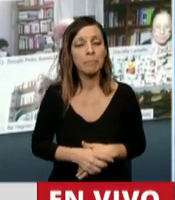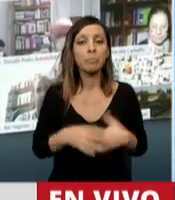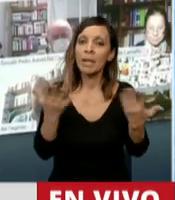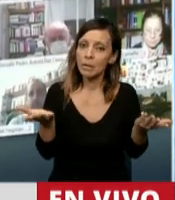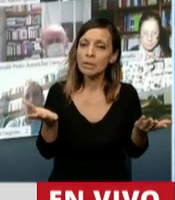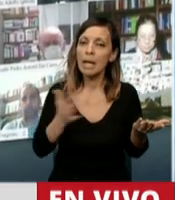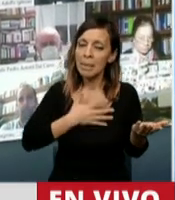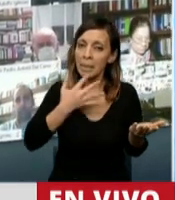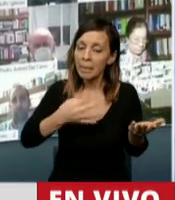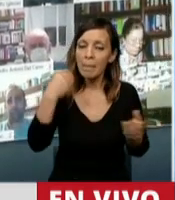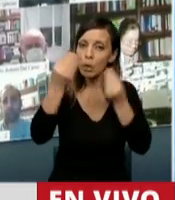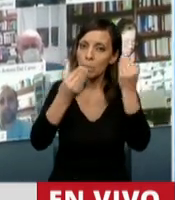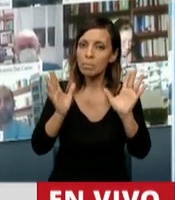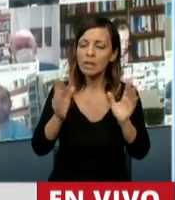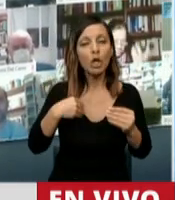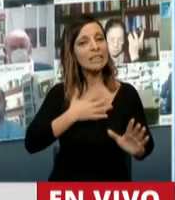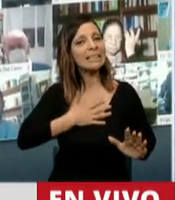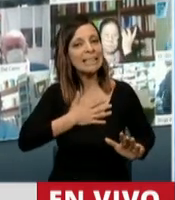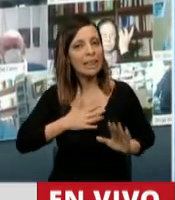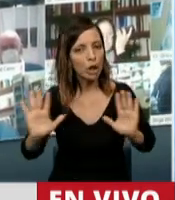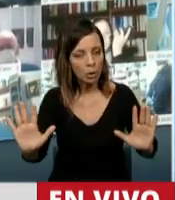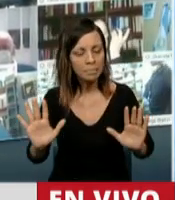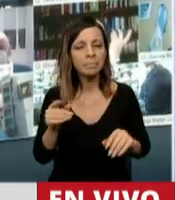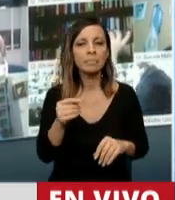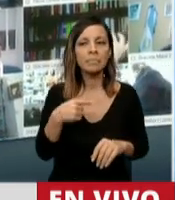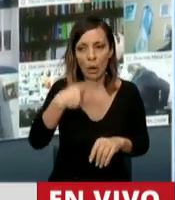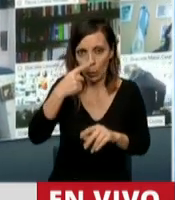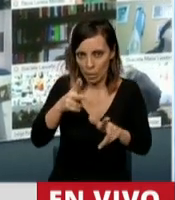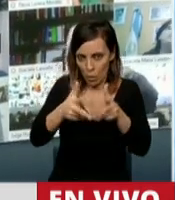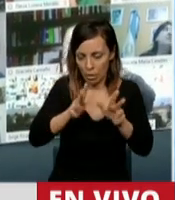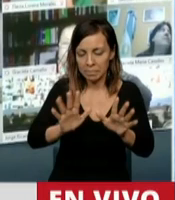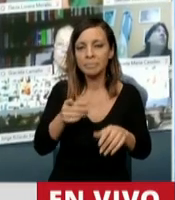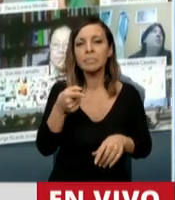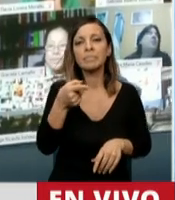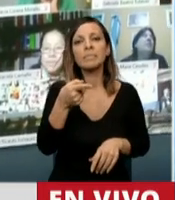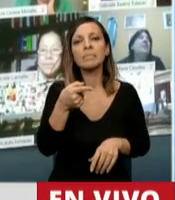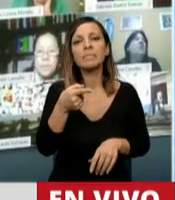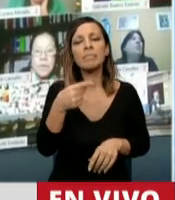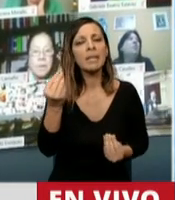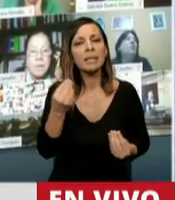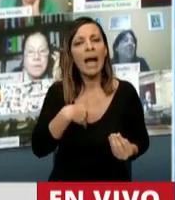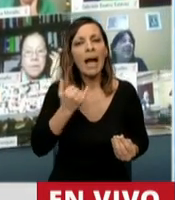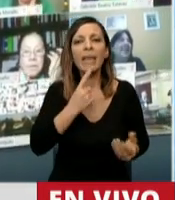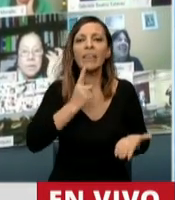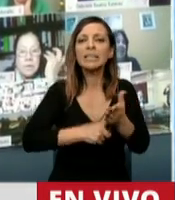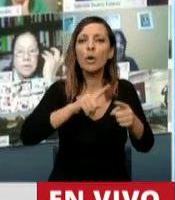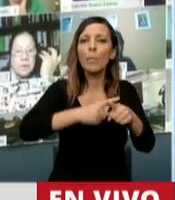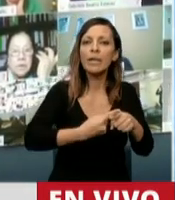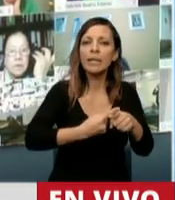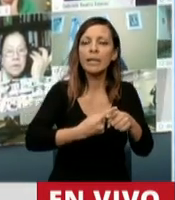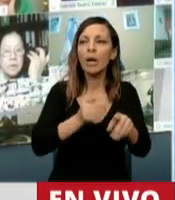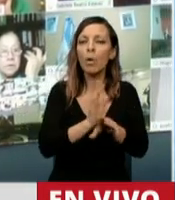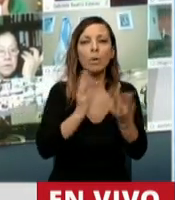Entonces, a mí realmente me preocupa, me da la sensación que lo que ha pasado, termino, es que hay una decisión política de oponerse